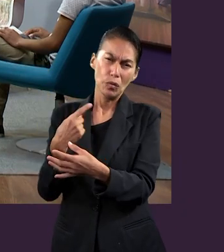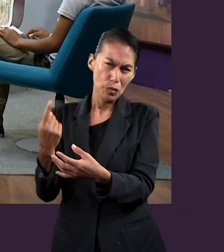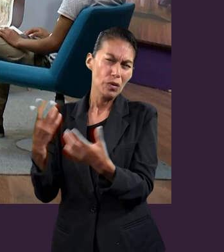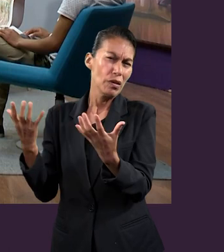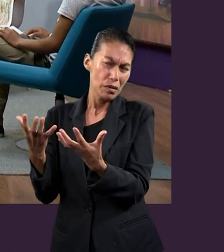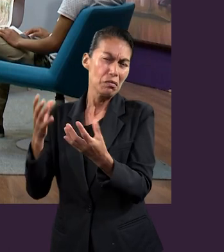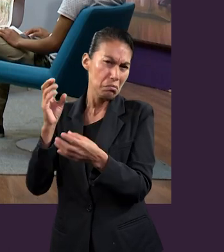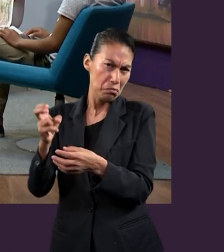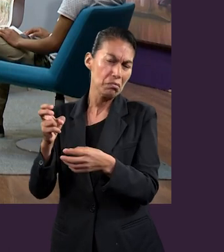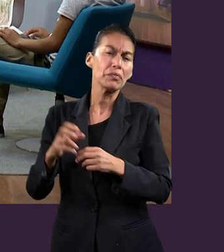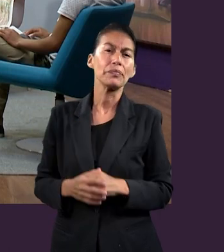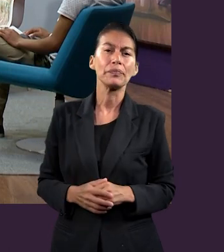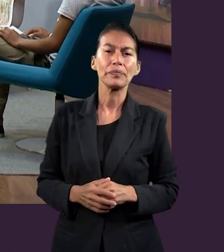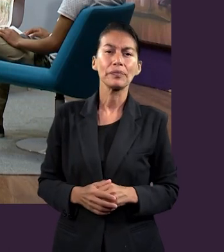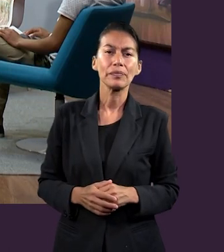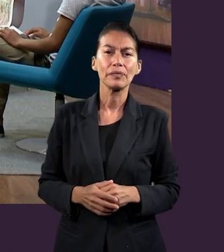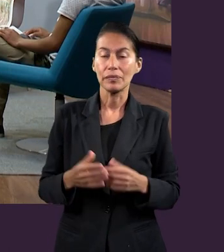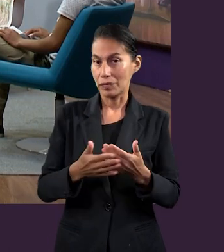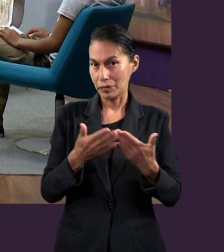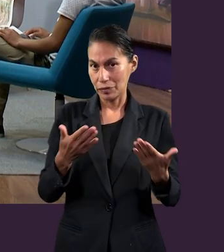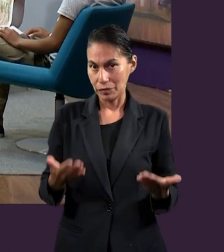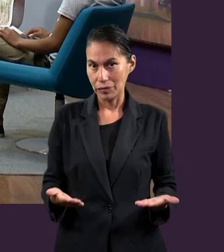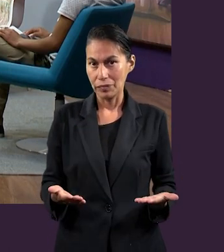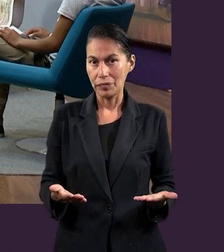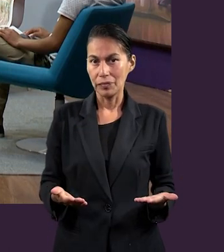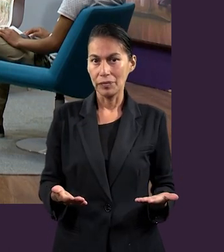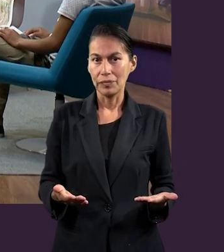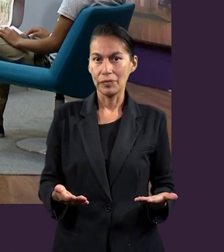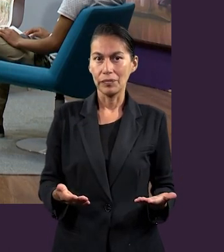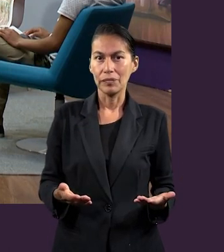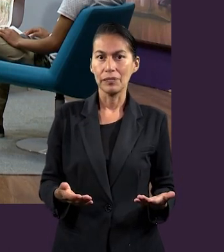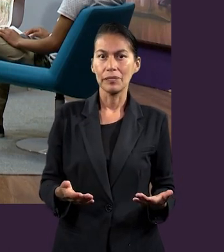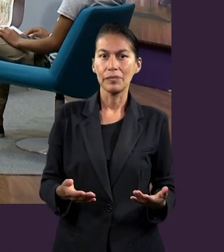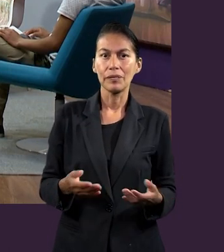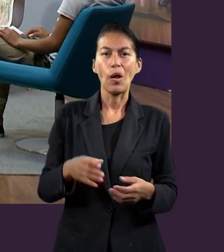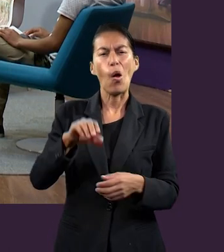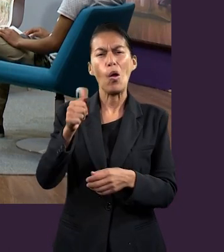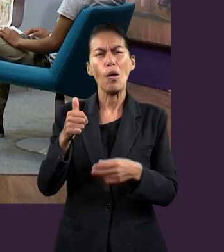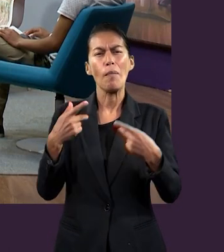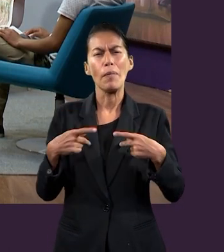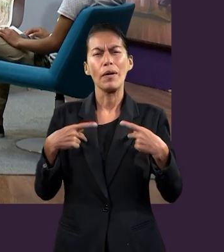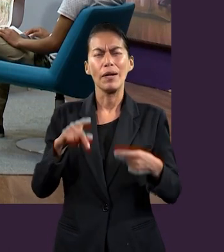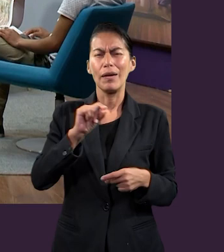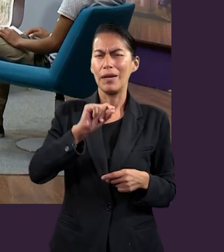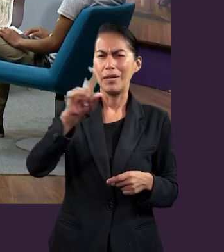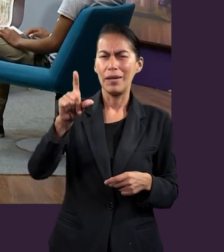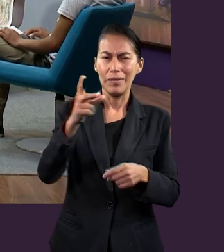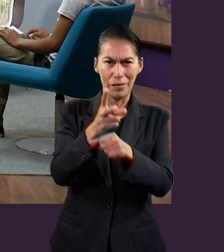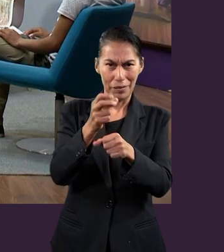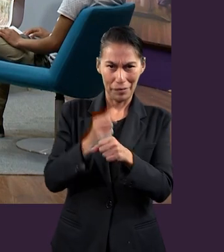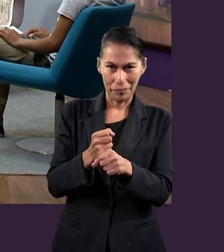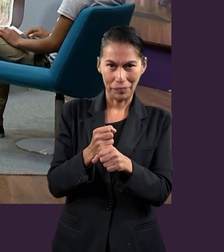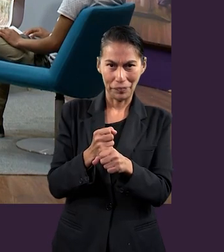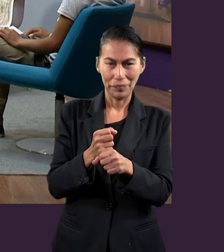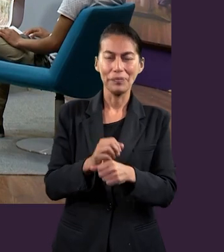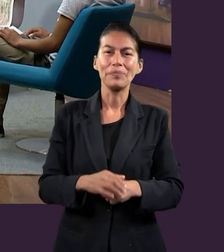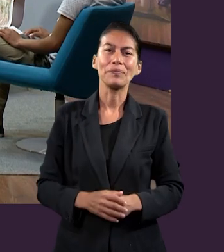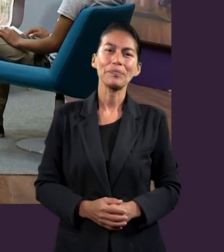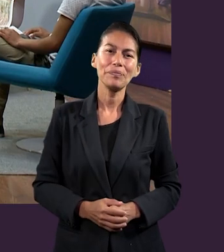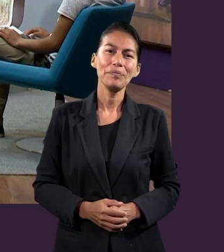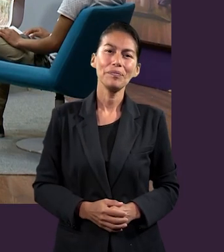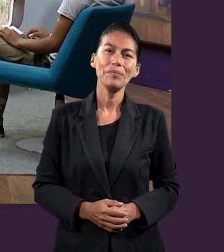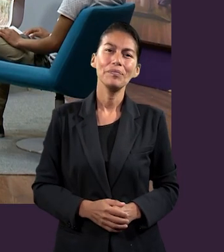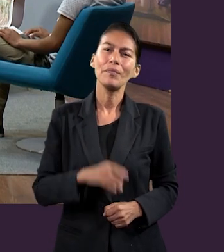cabo. Y para este momento queremos también invitar a otro experto que nos va a